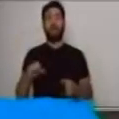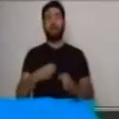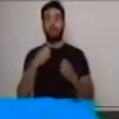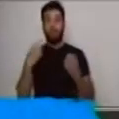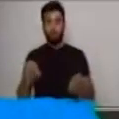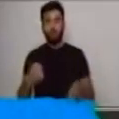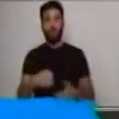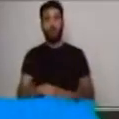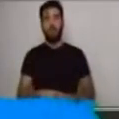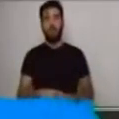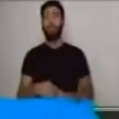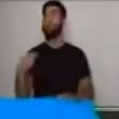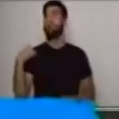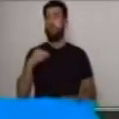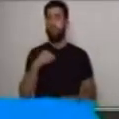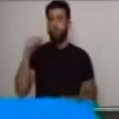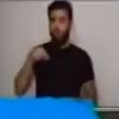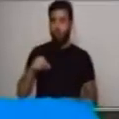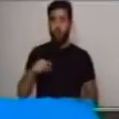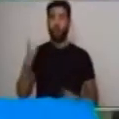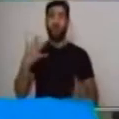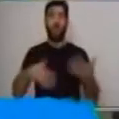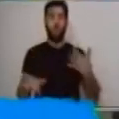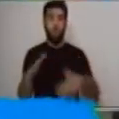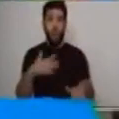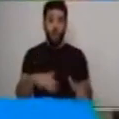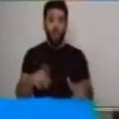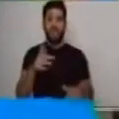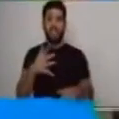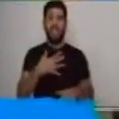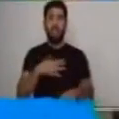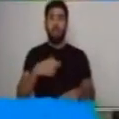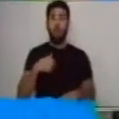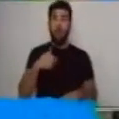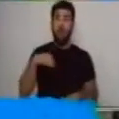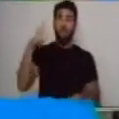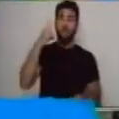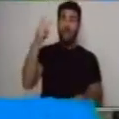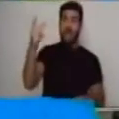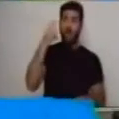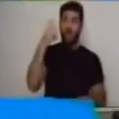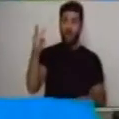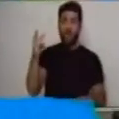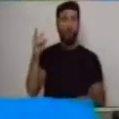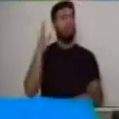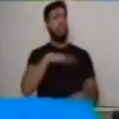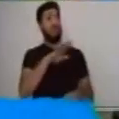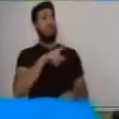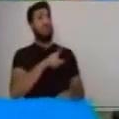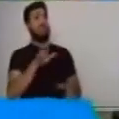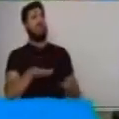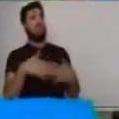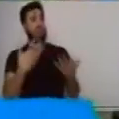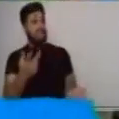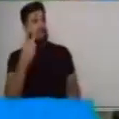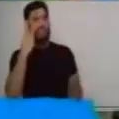a jugar Veo, Veo, ¿qué ves? Para realizar este juego, tú puedes utilizar